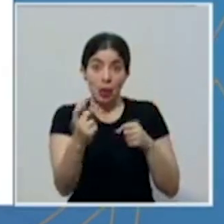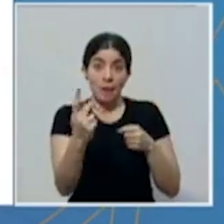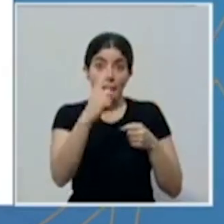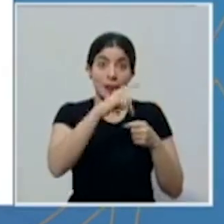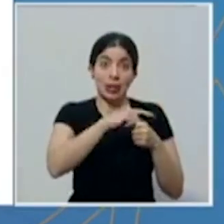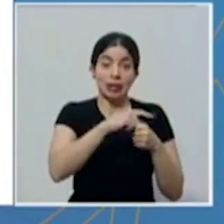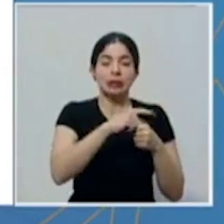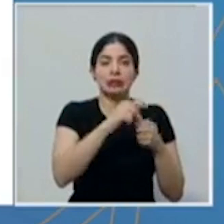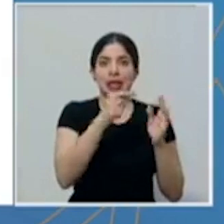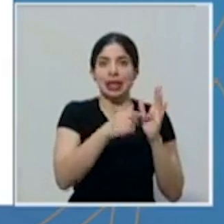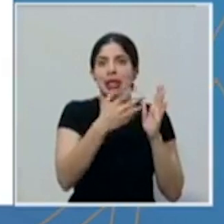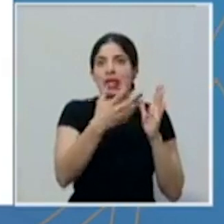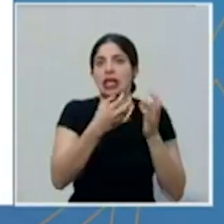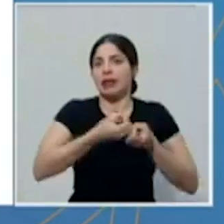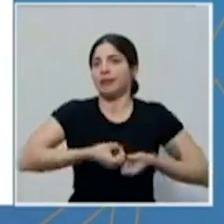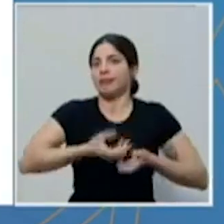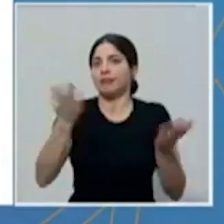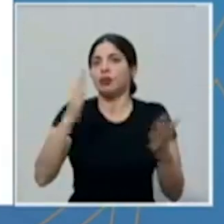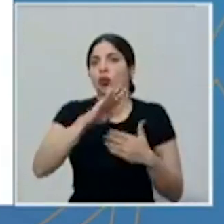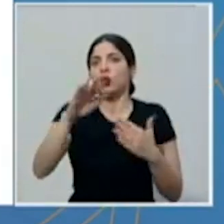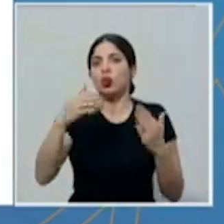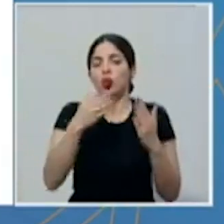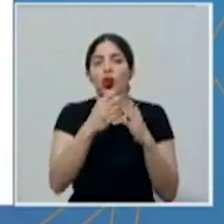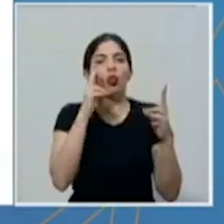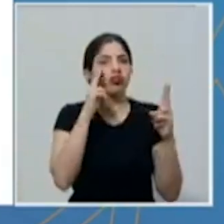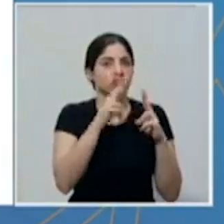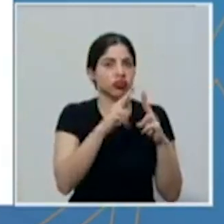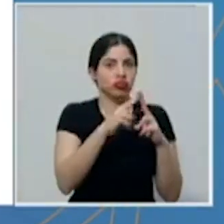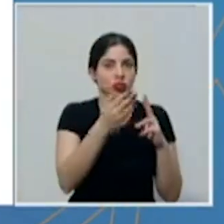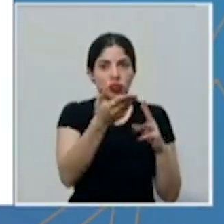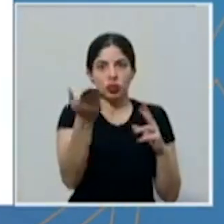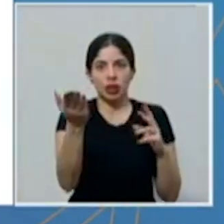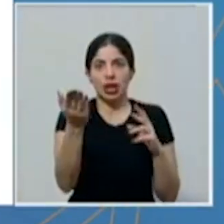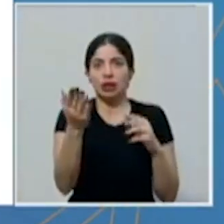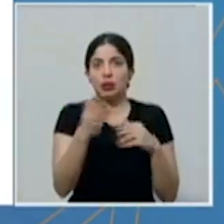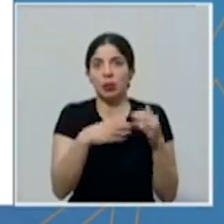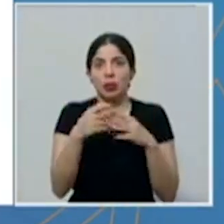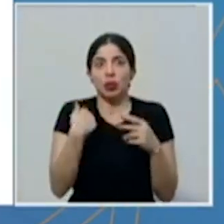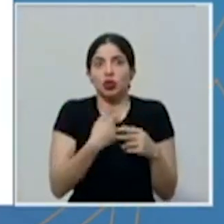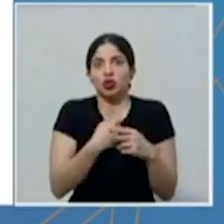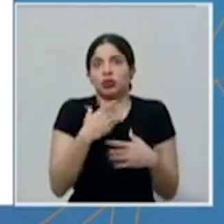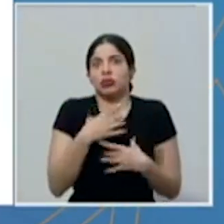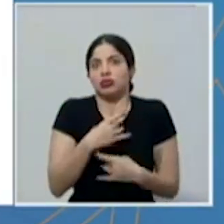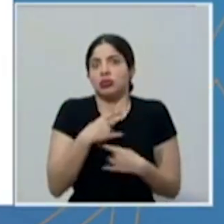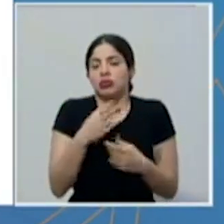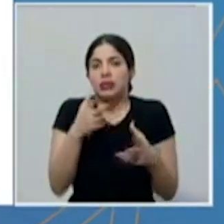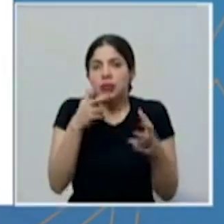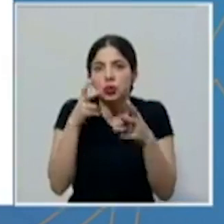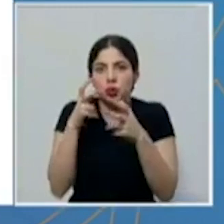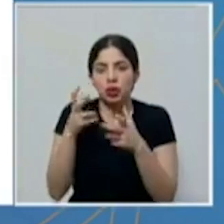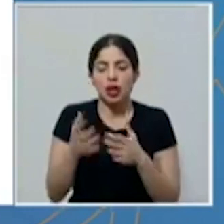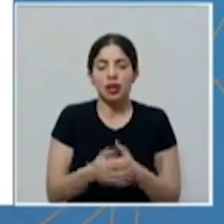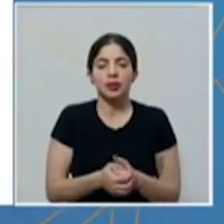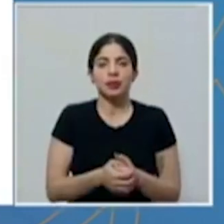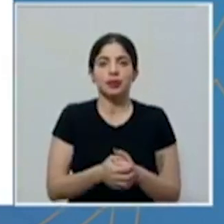sea del conocimiento de todas y todos ustedes de quienes nos interesaría mucho escuchar.